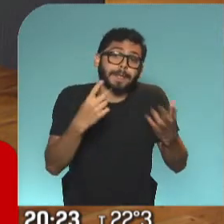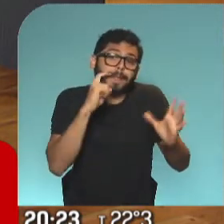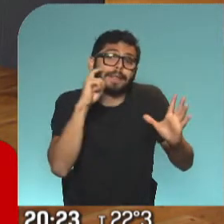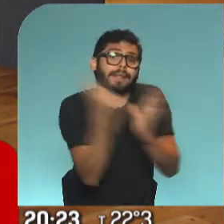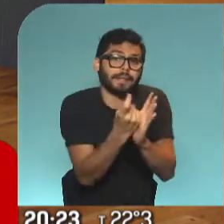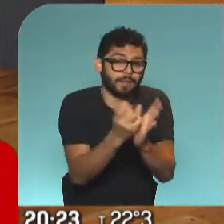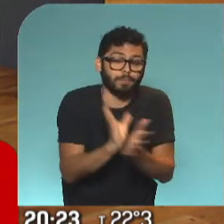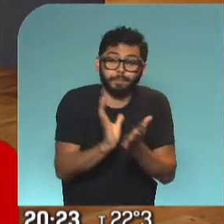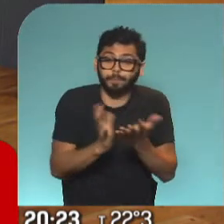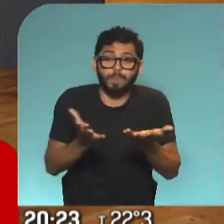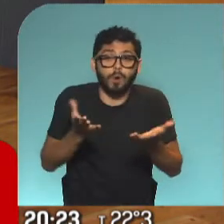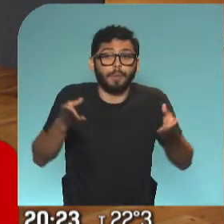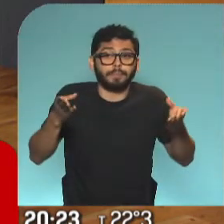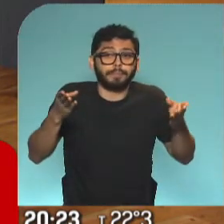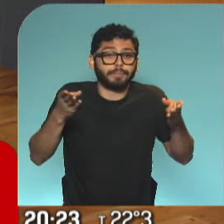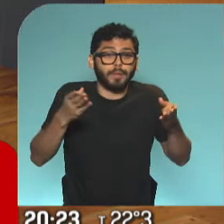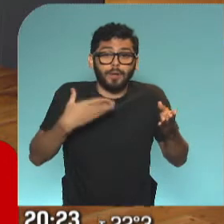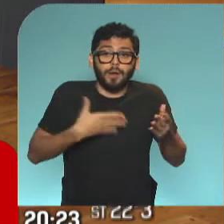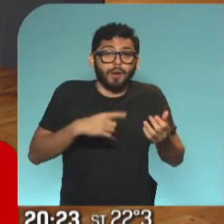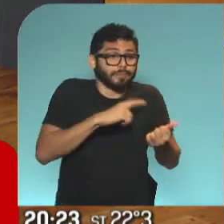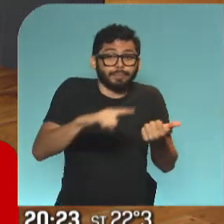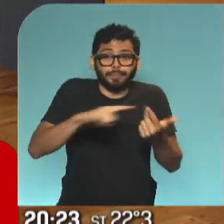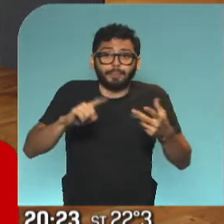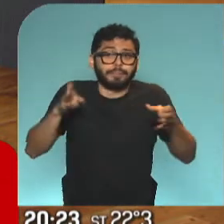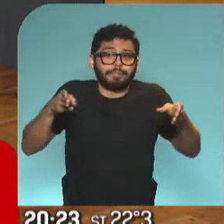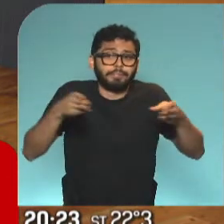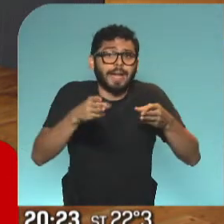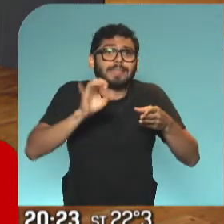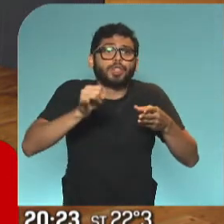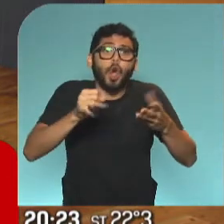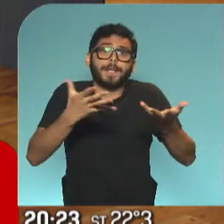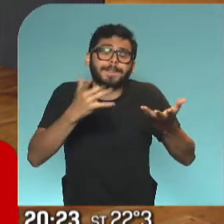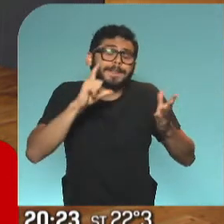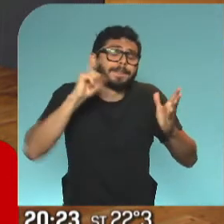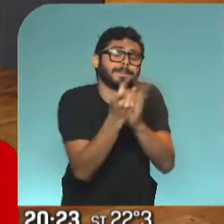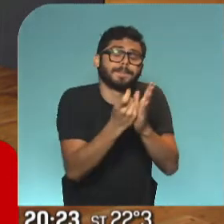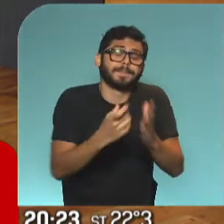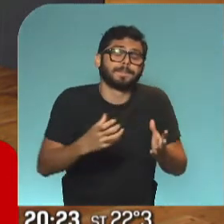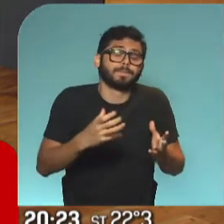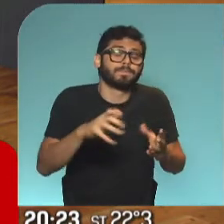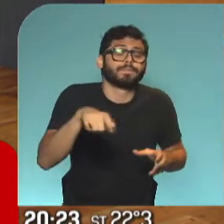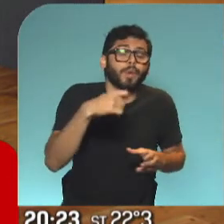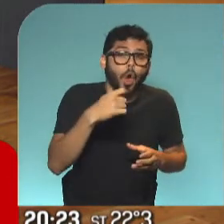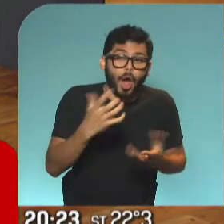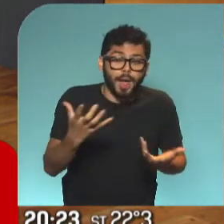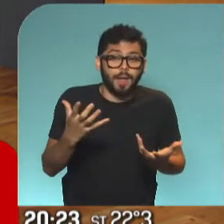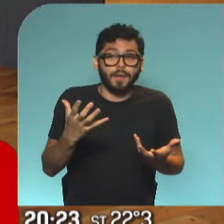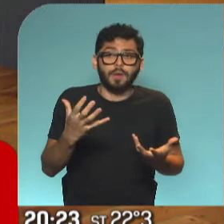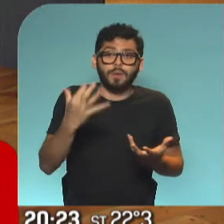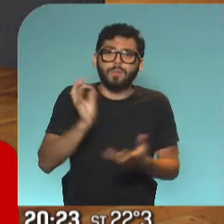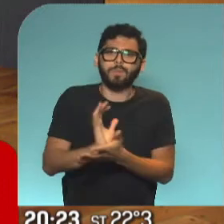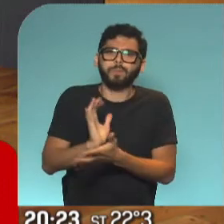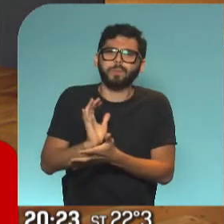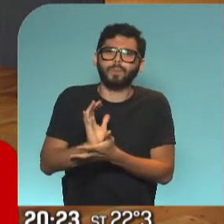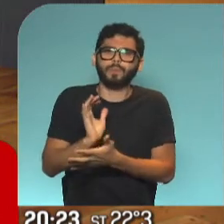que se vio compelida a hacer algo que, en circunstancias normales, no habría hecho. A ver, pone las necesidades, si se